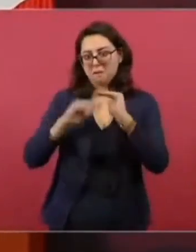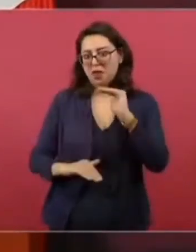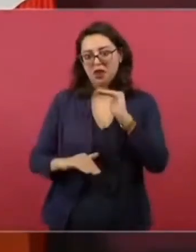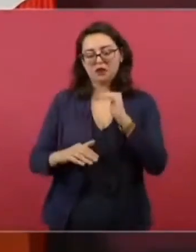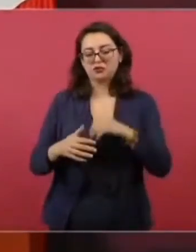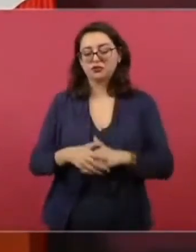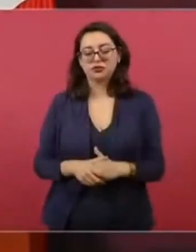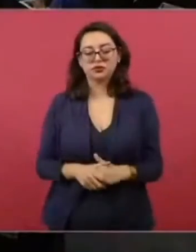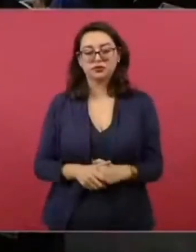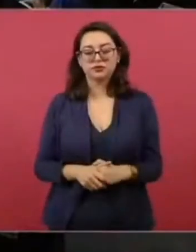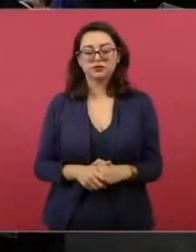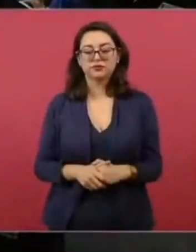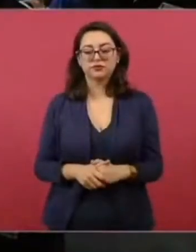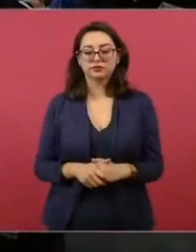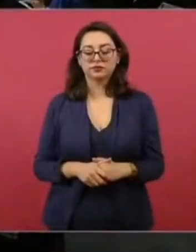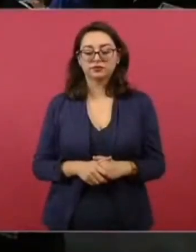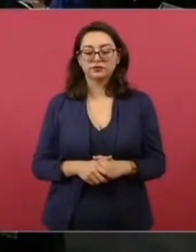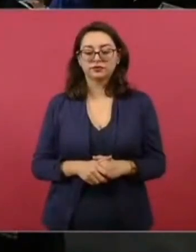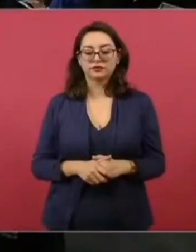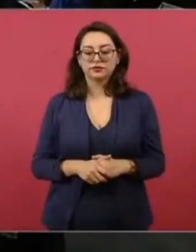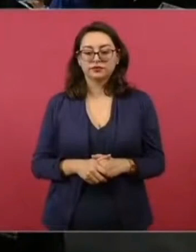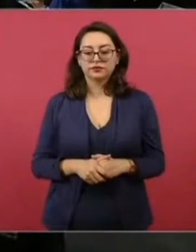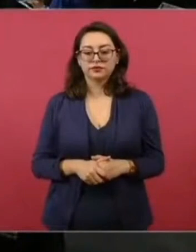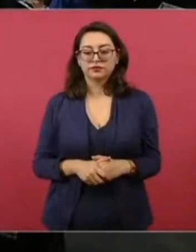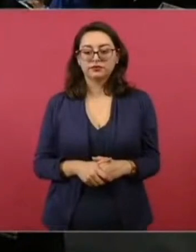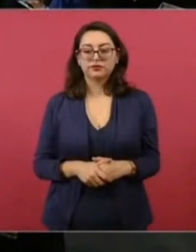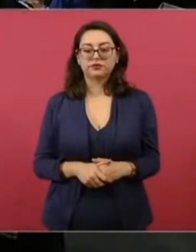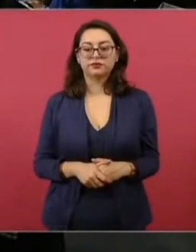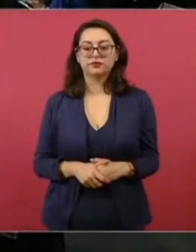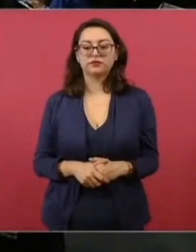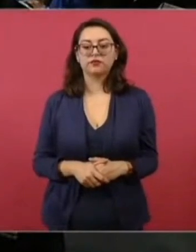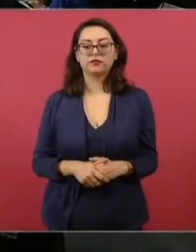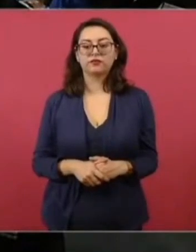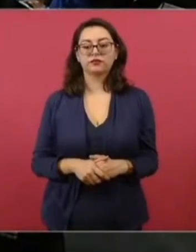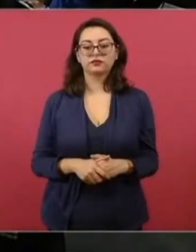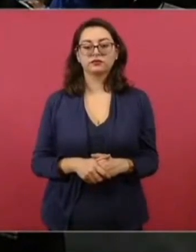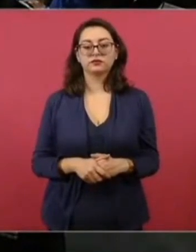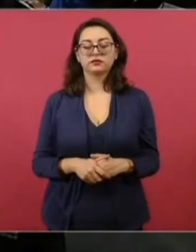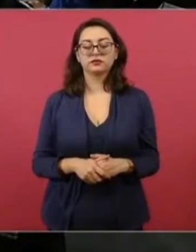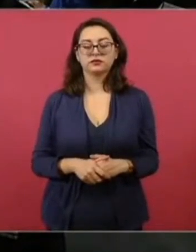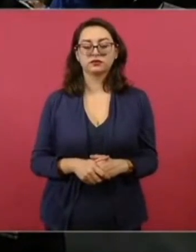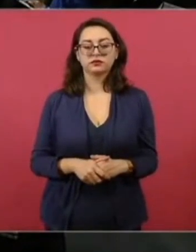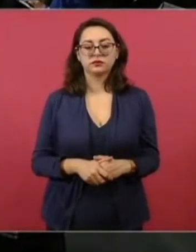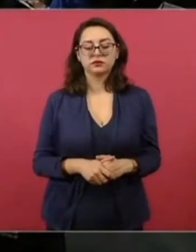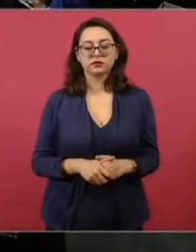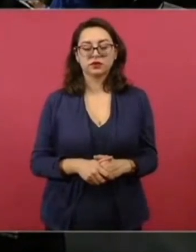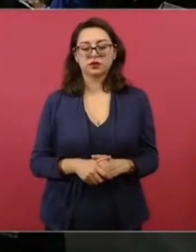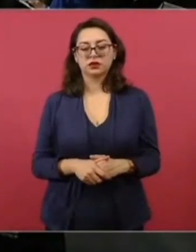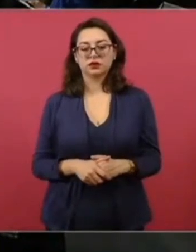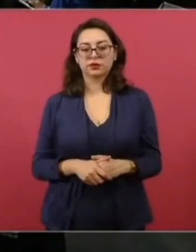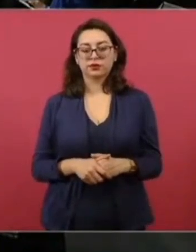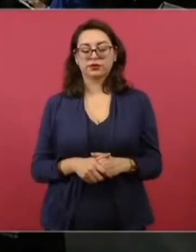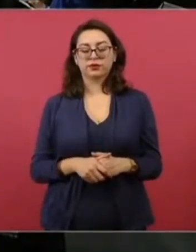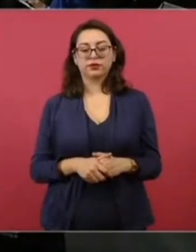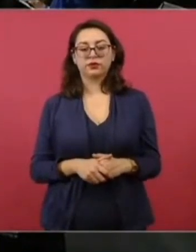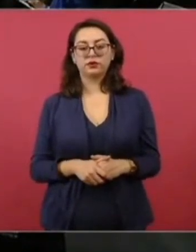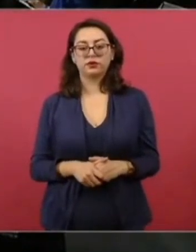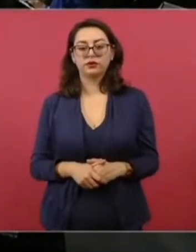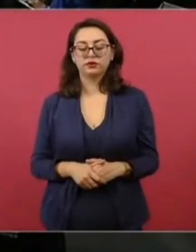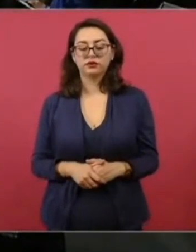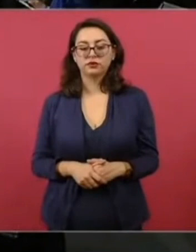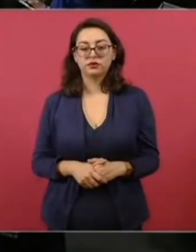Ahora sí los pasamos, ya está abajo. pasa, por favor?